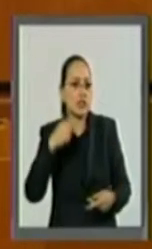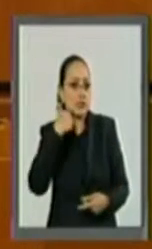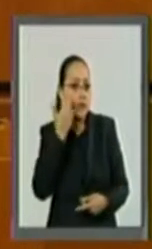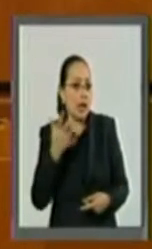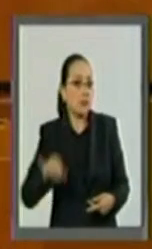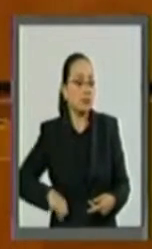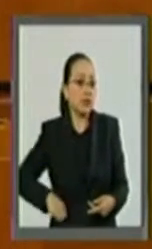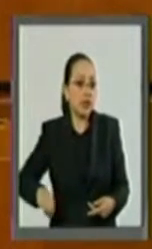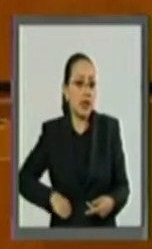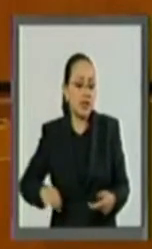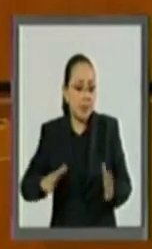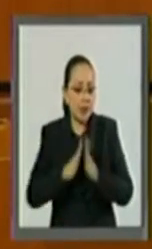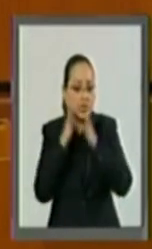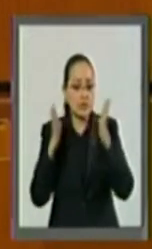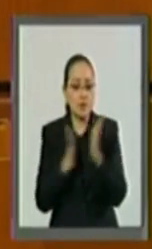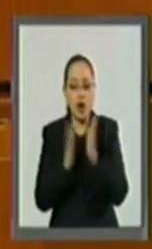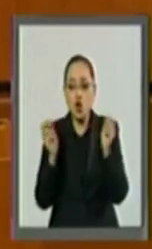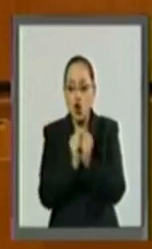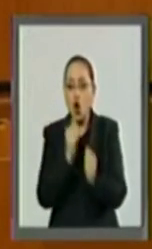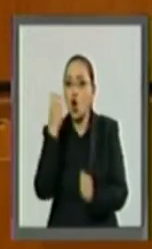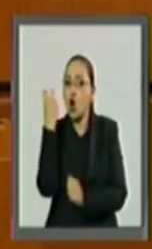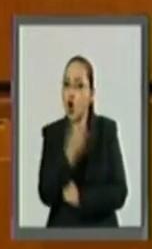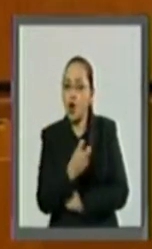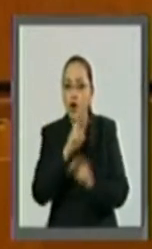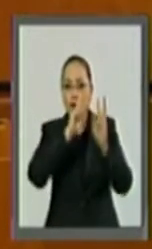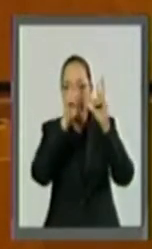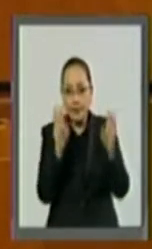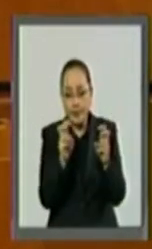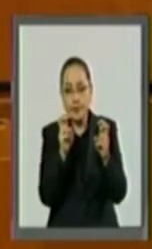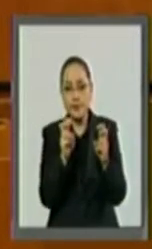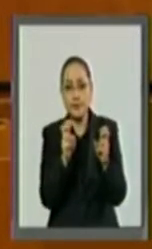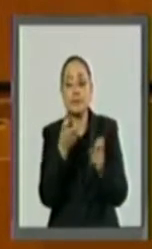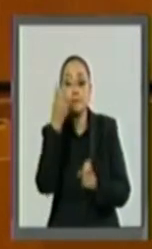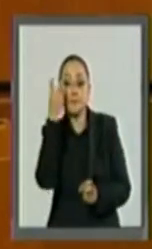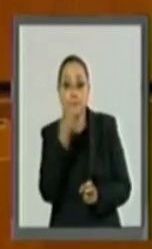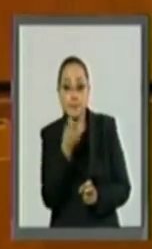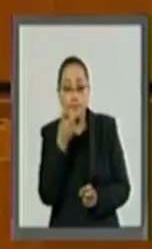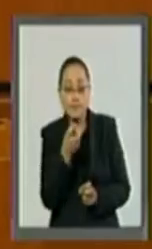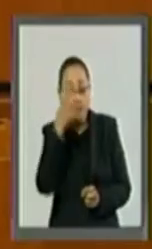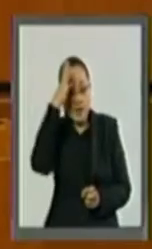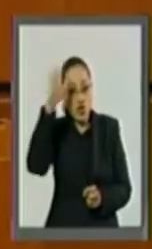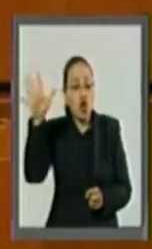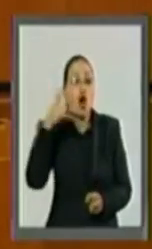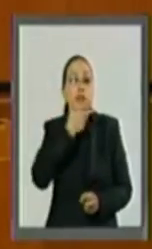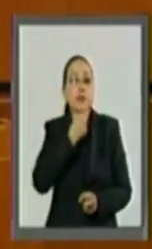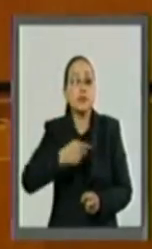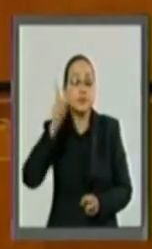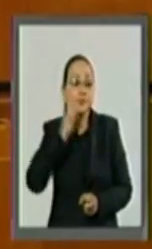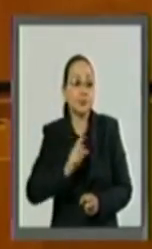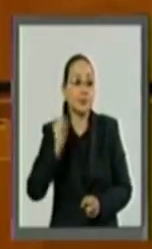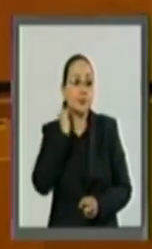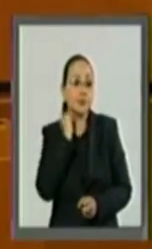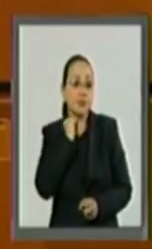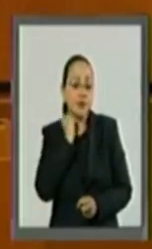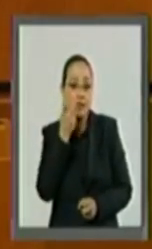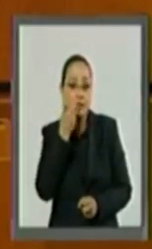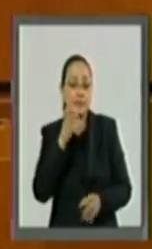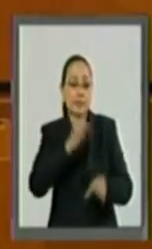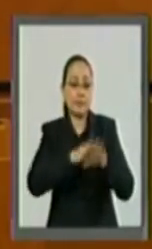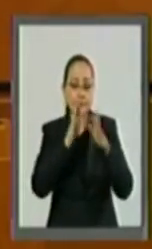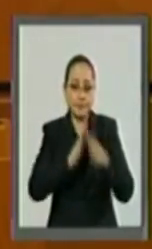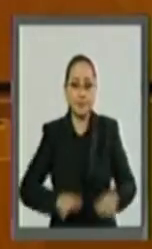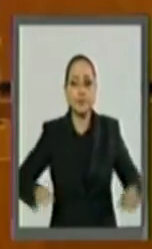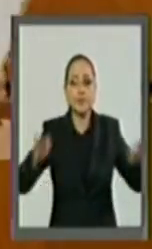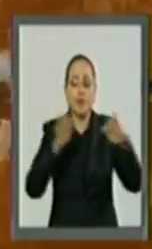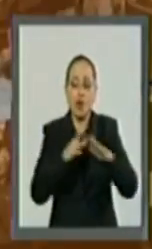interesados en este tema, esta será, señoras y señores senadores, la tarea que